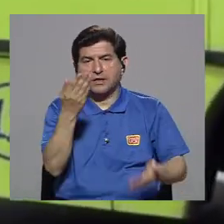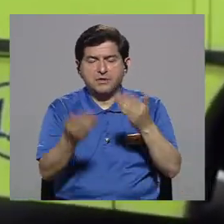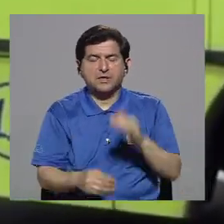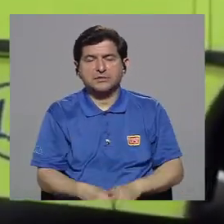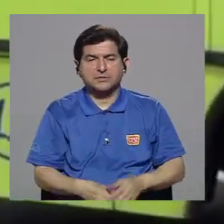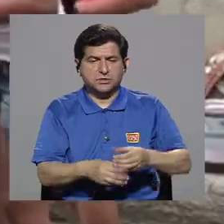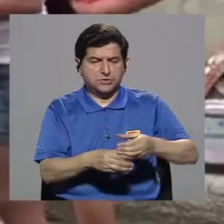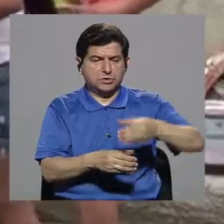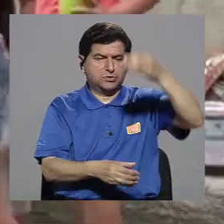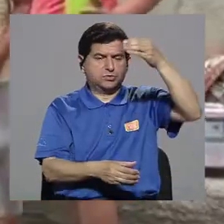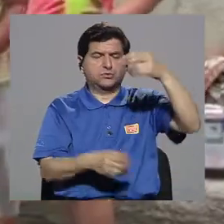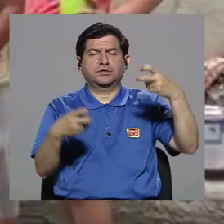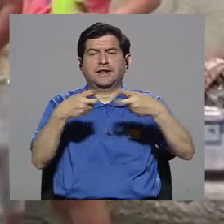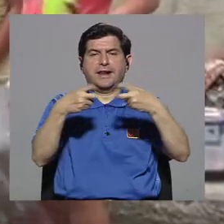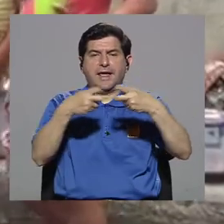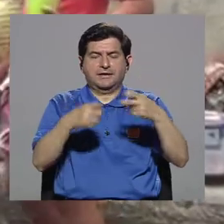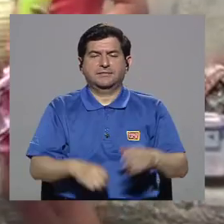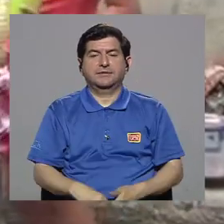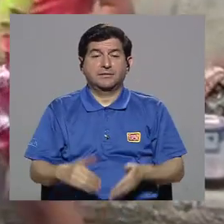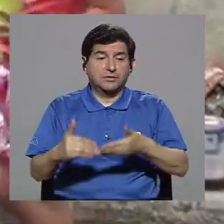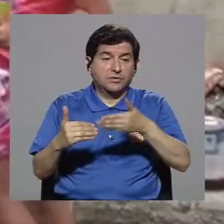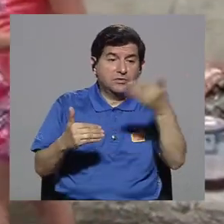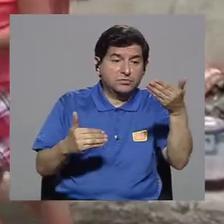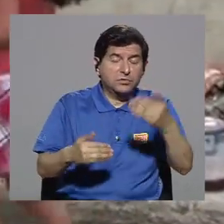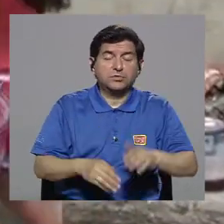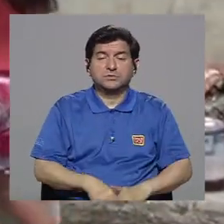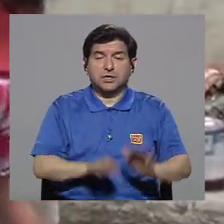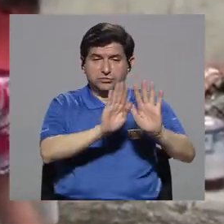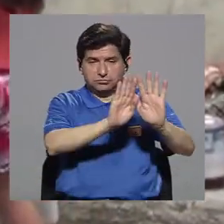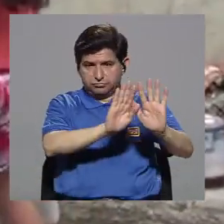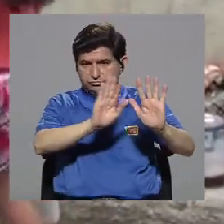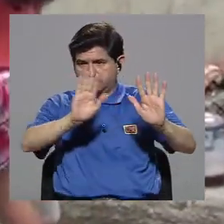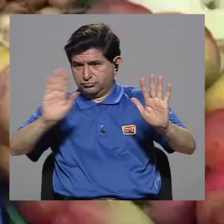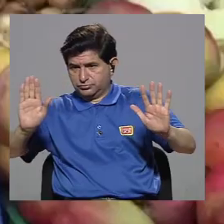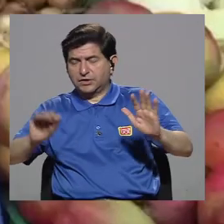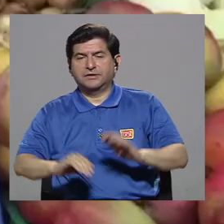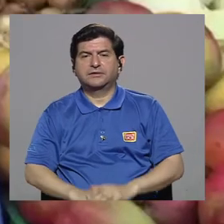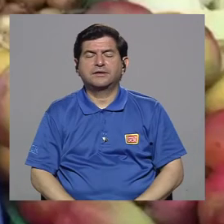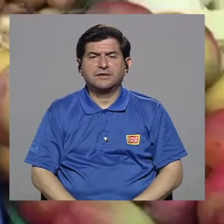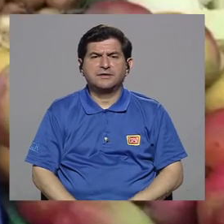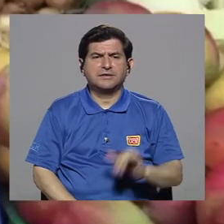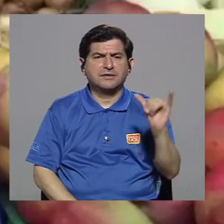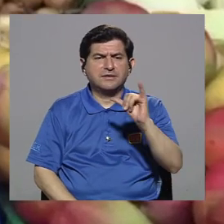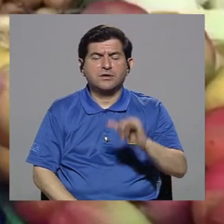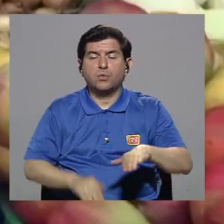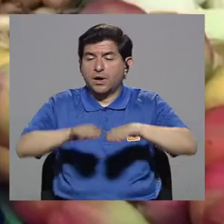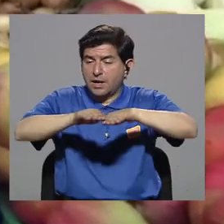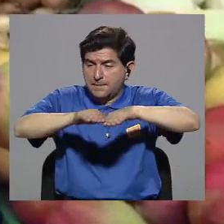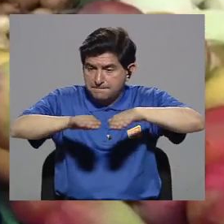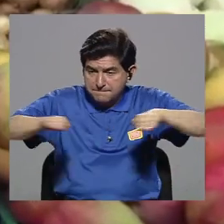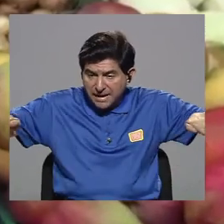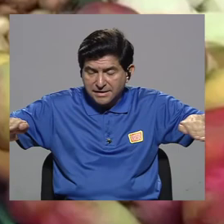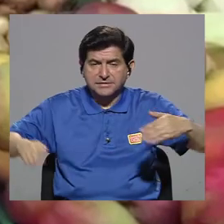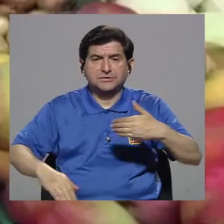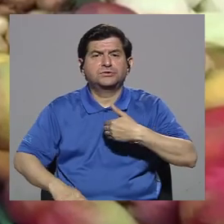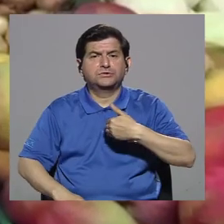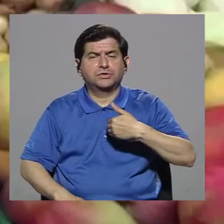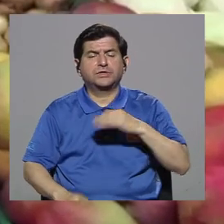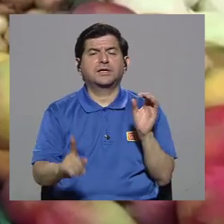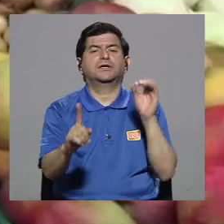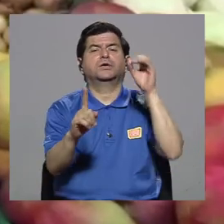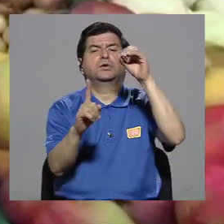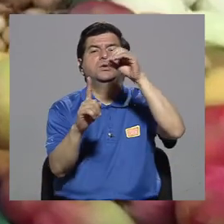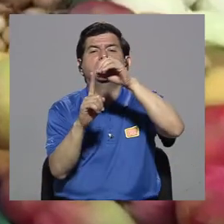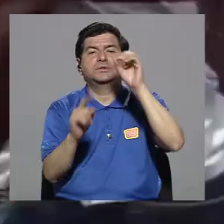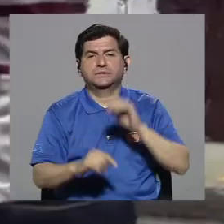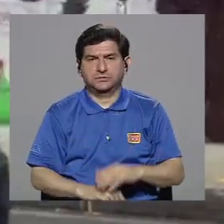piedras, postes de la luz, elementos de paredes, incluso el piso,